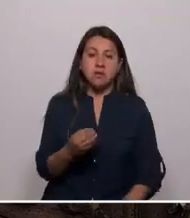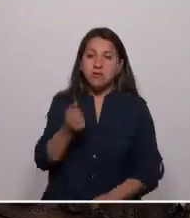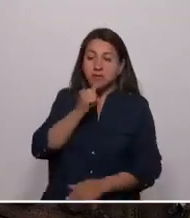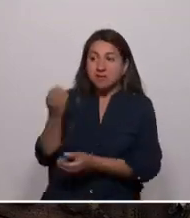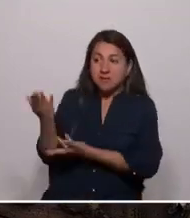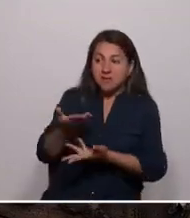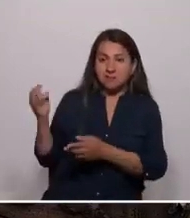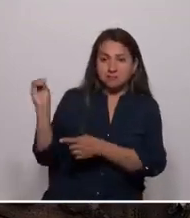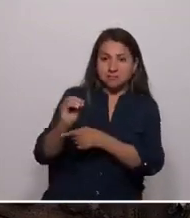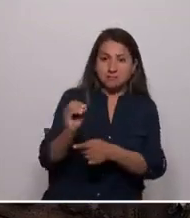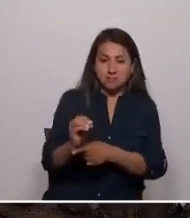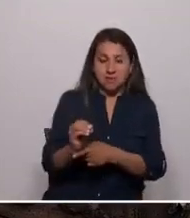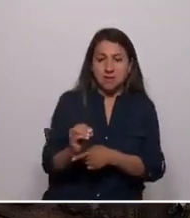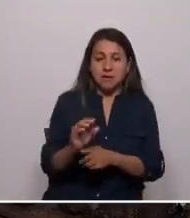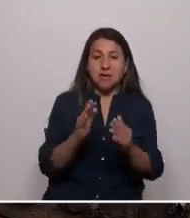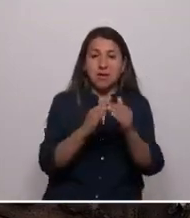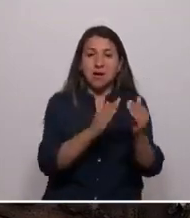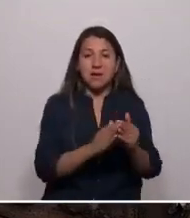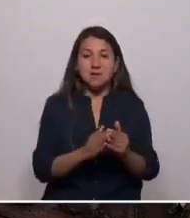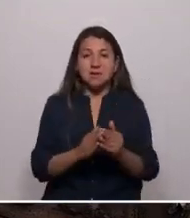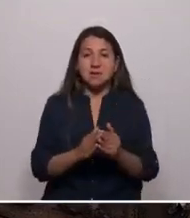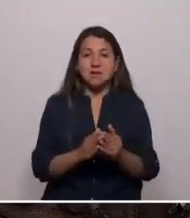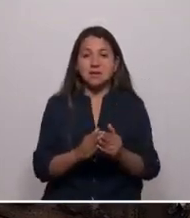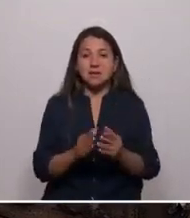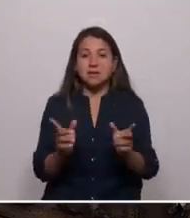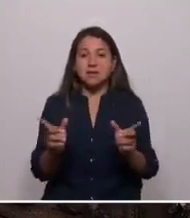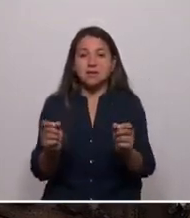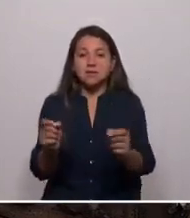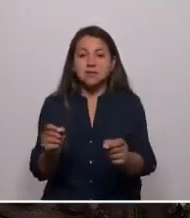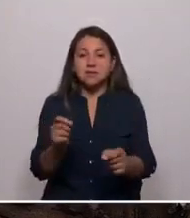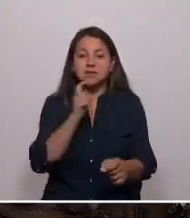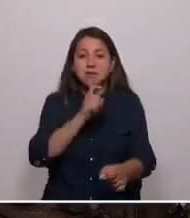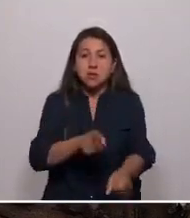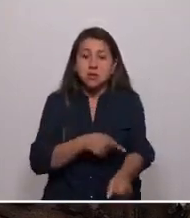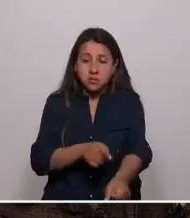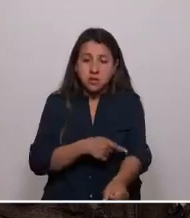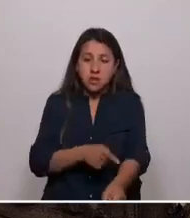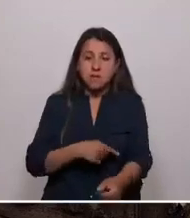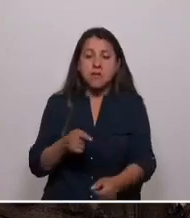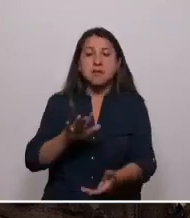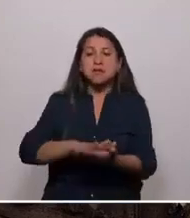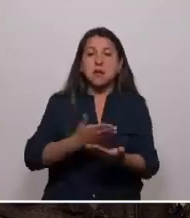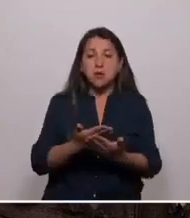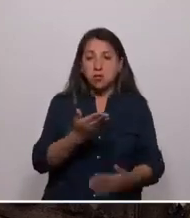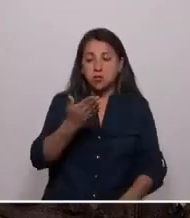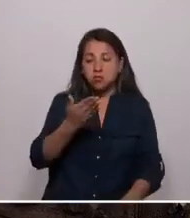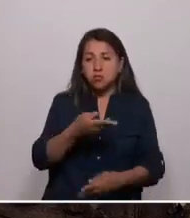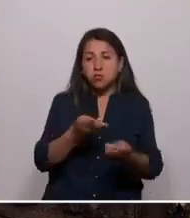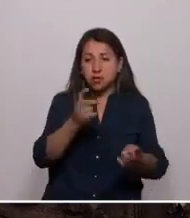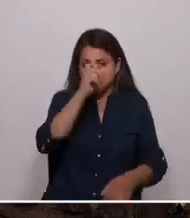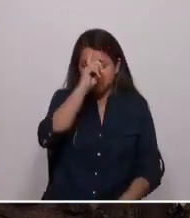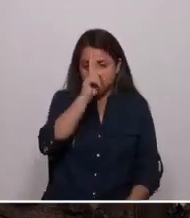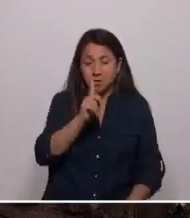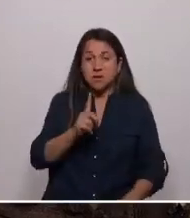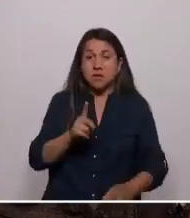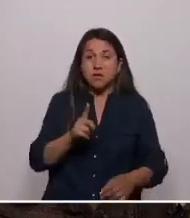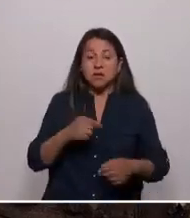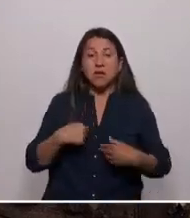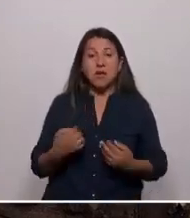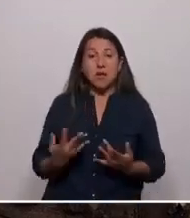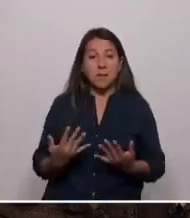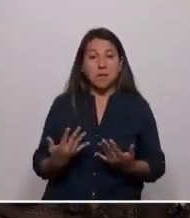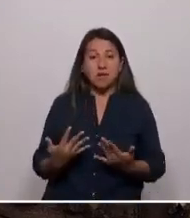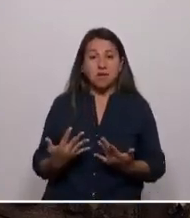Me enfermé con una anemia que casi pasé leucemia, que me tuvo 5 años en un tratamiento en la salud pública. ¿Pueden creer que hasta el día de hoy sigo esperando una